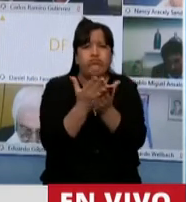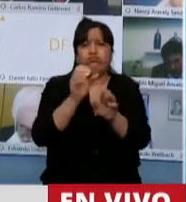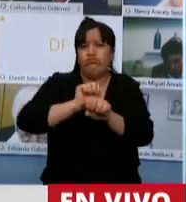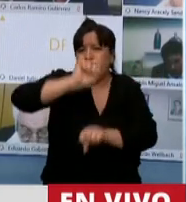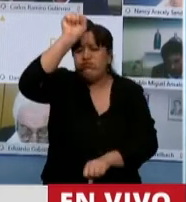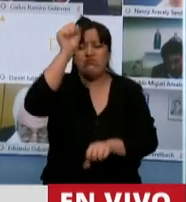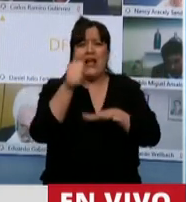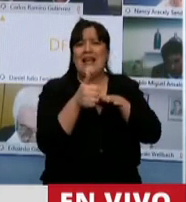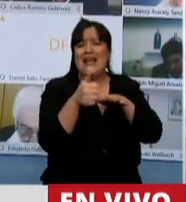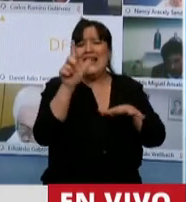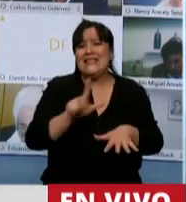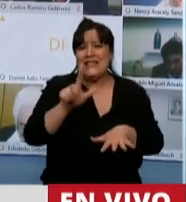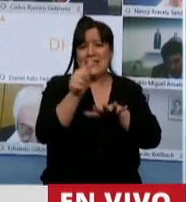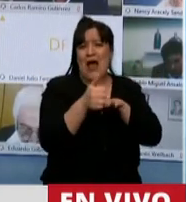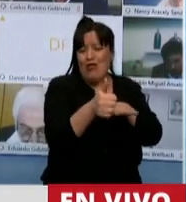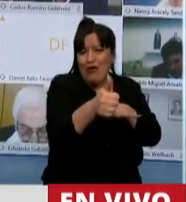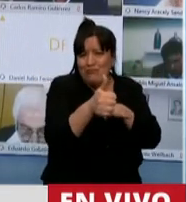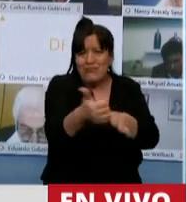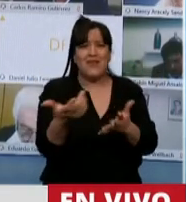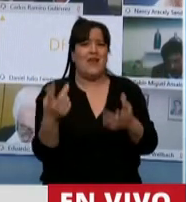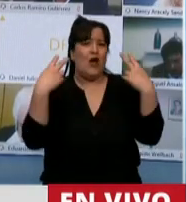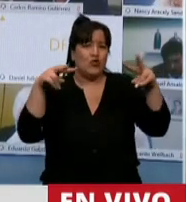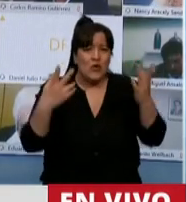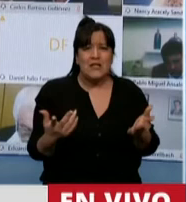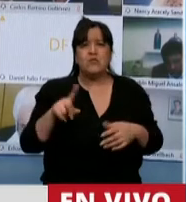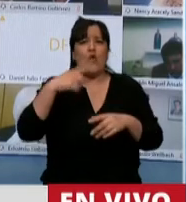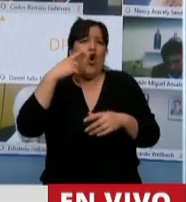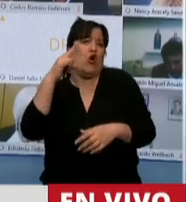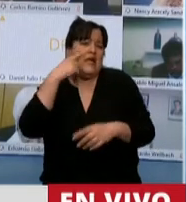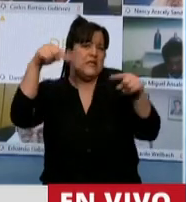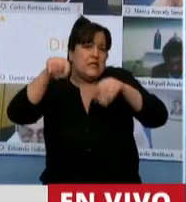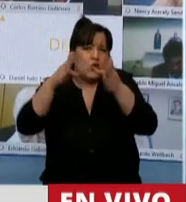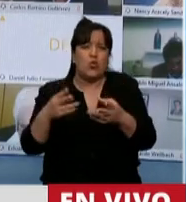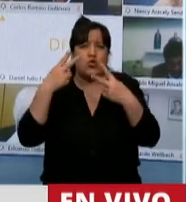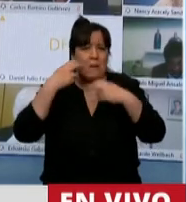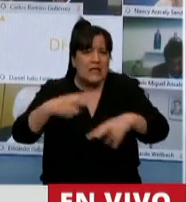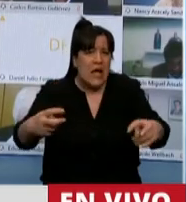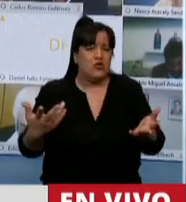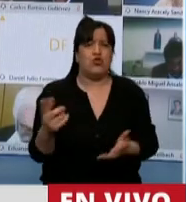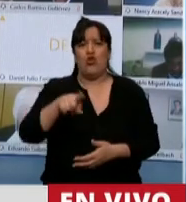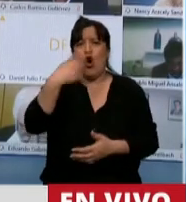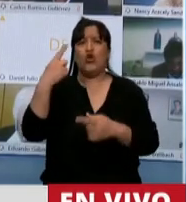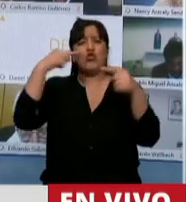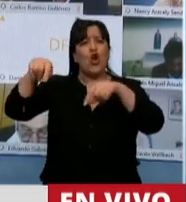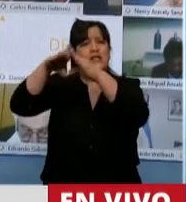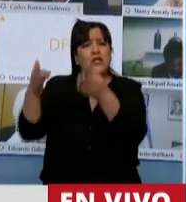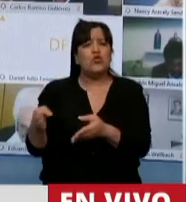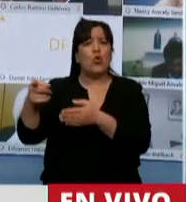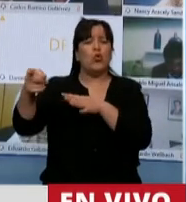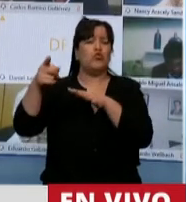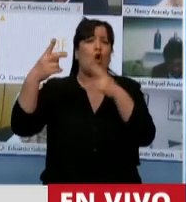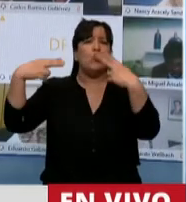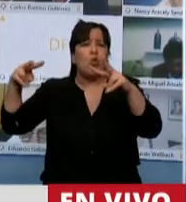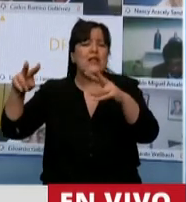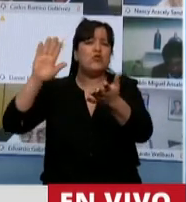turismo tenemos institutos de investigación tenemos institutos que se dedican a la cuestión del turismo con el medio